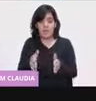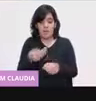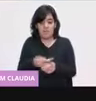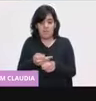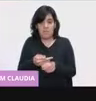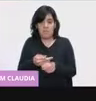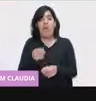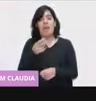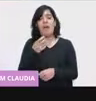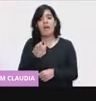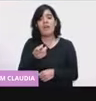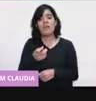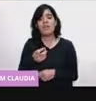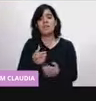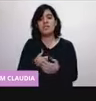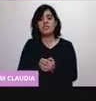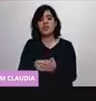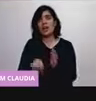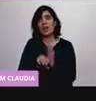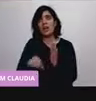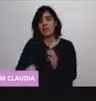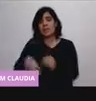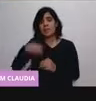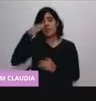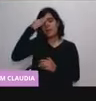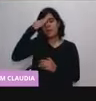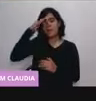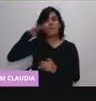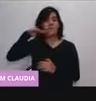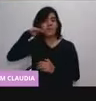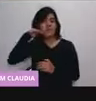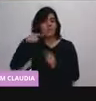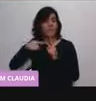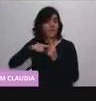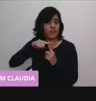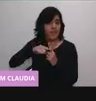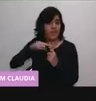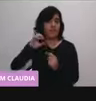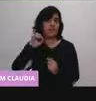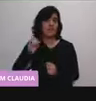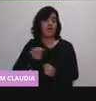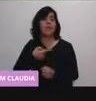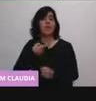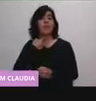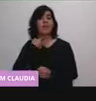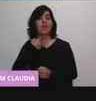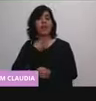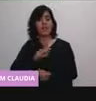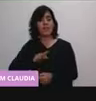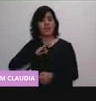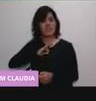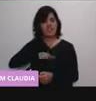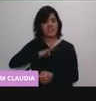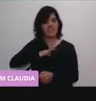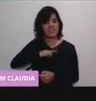que tengan fiebre, que tengan una infección de la garganta que sea muy